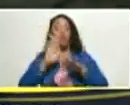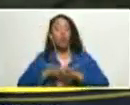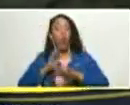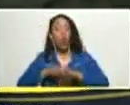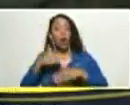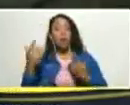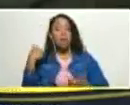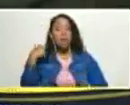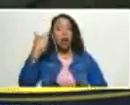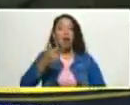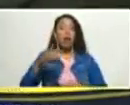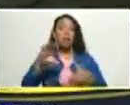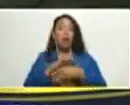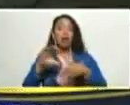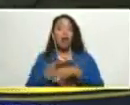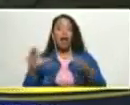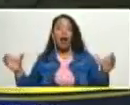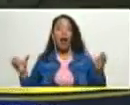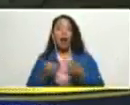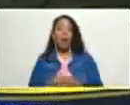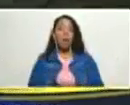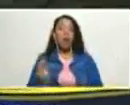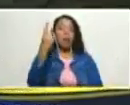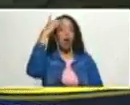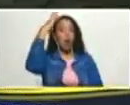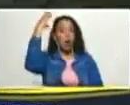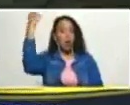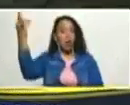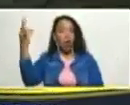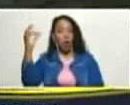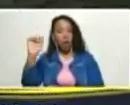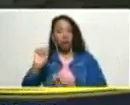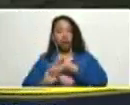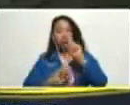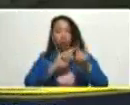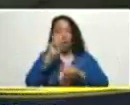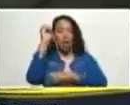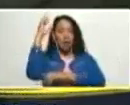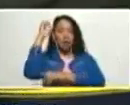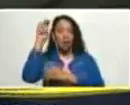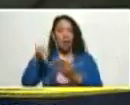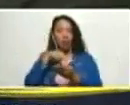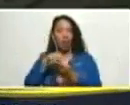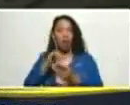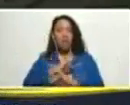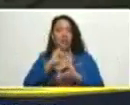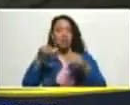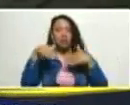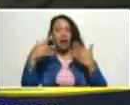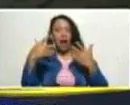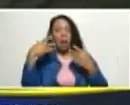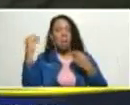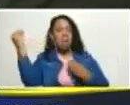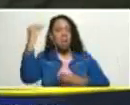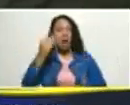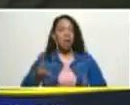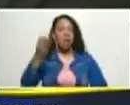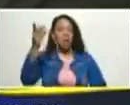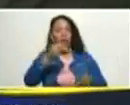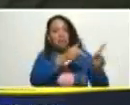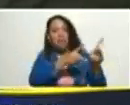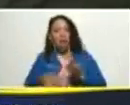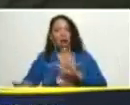mañana martes se reúne por primera vez el consejo consultivo de la asamblea nacional que va a definir los aspectos más importantes del plan legislativo